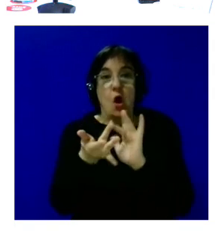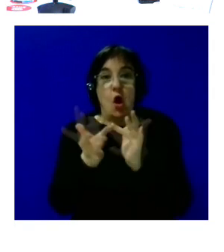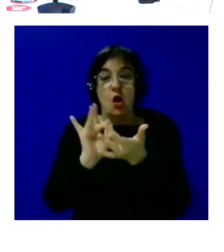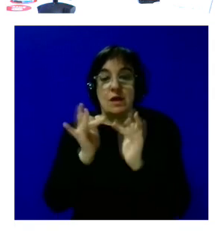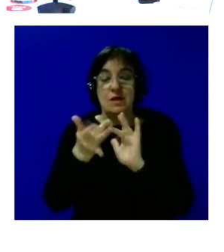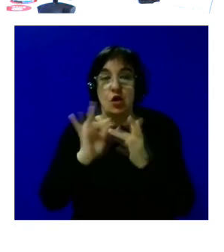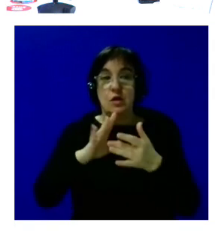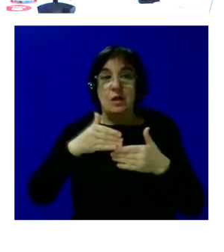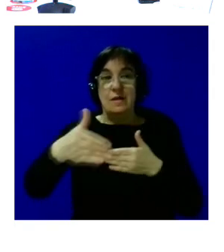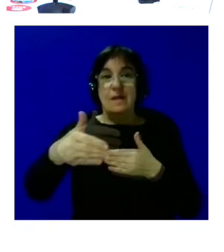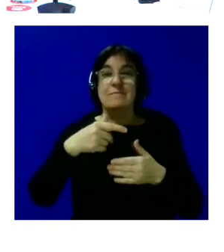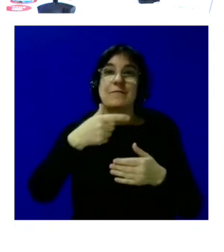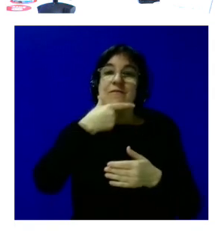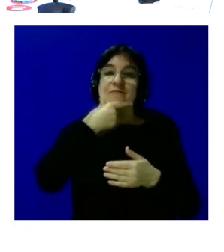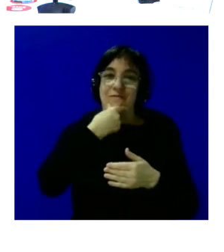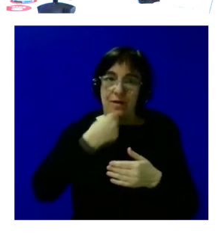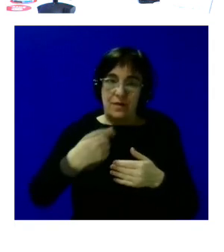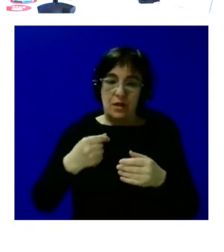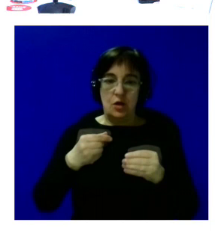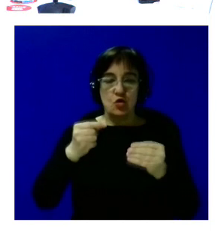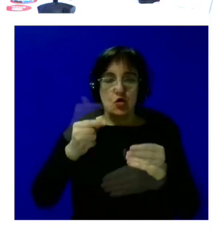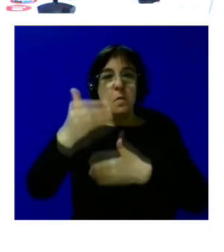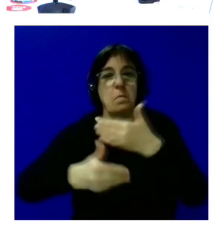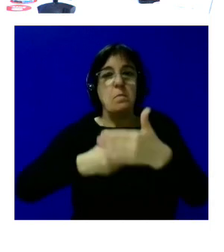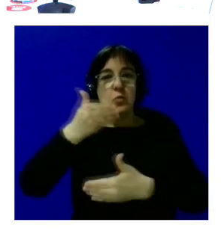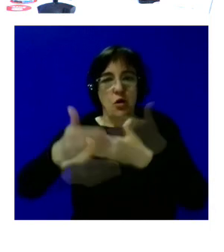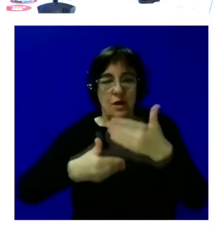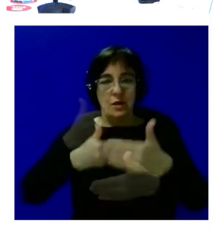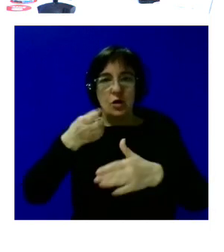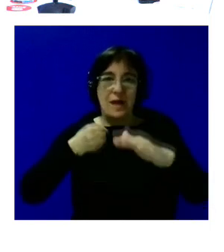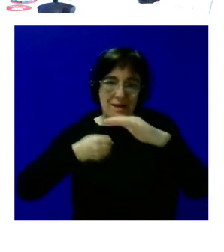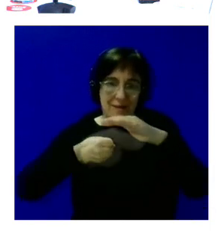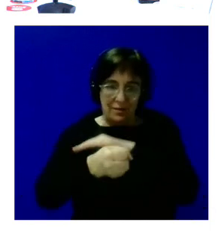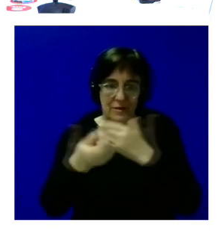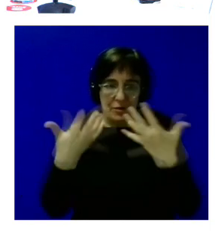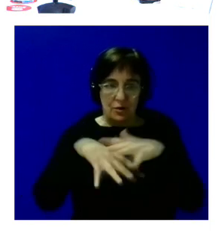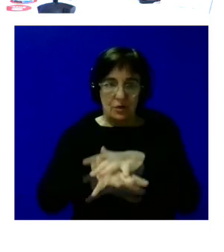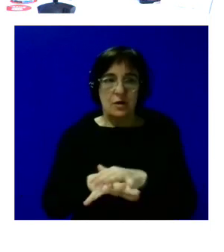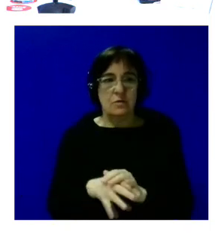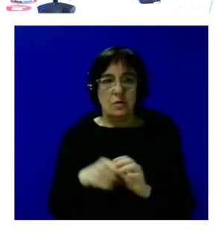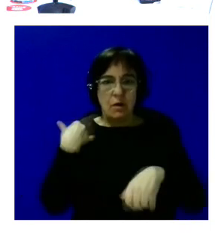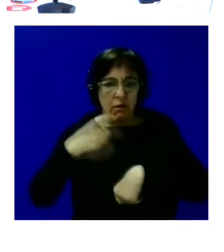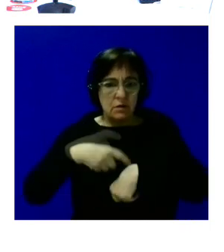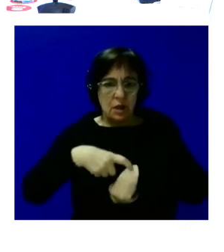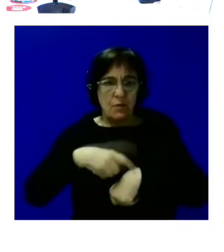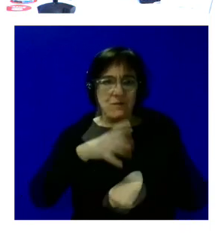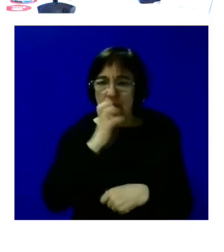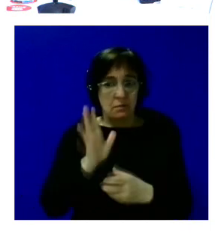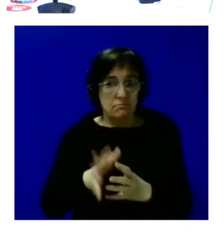futuro van a ser facilitadoras de su proceso de inserción no sé cómo voy de tiempo voy fatal